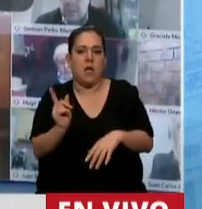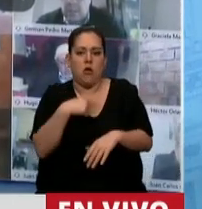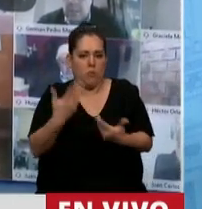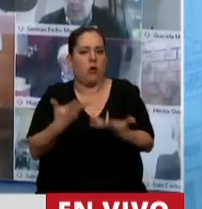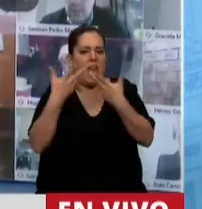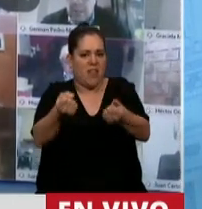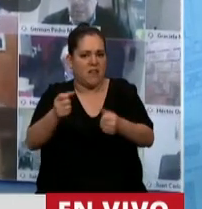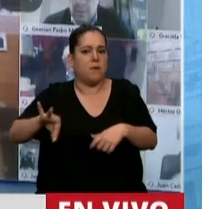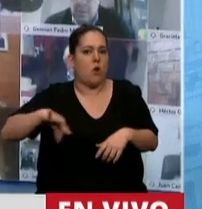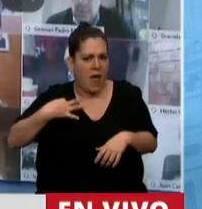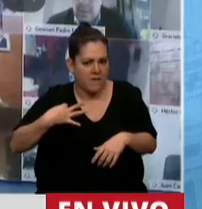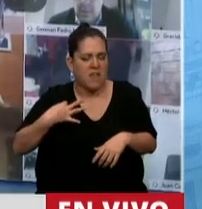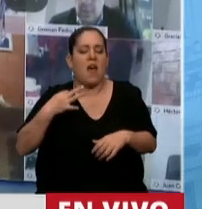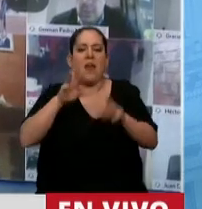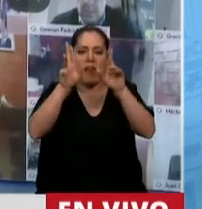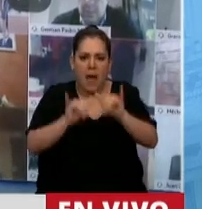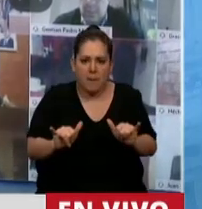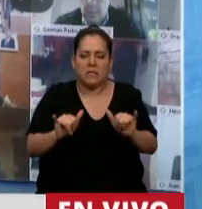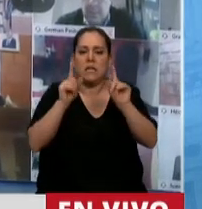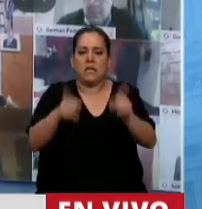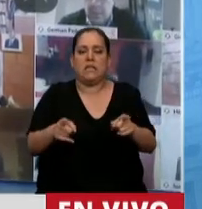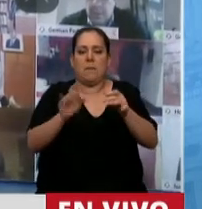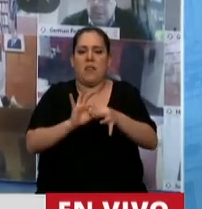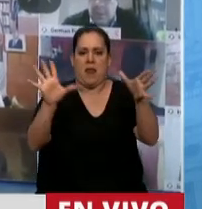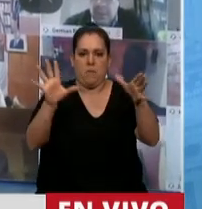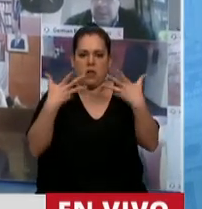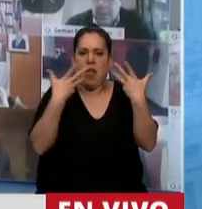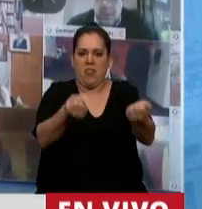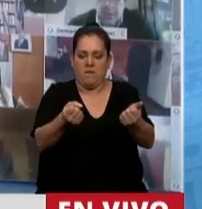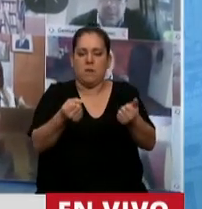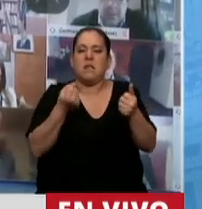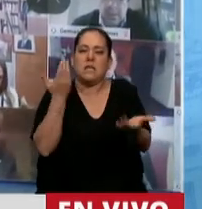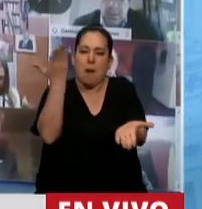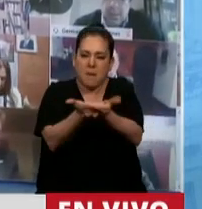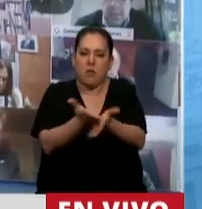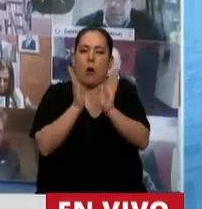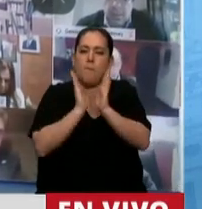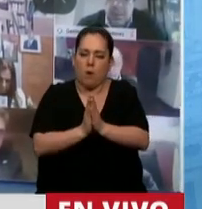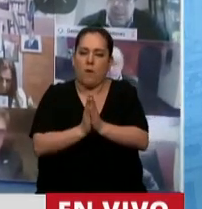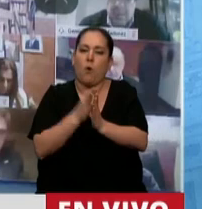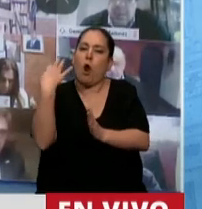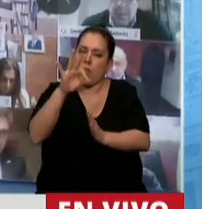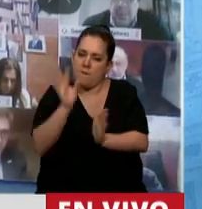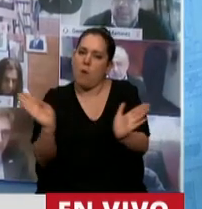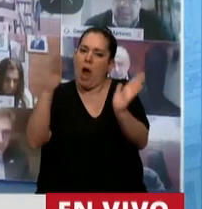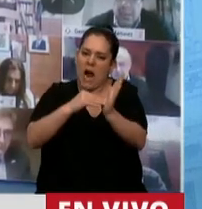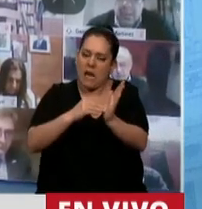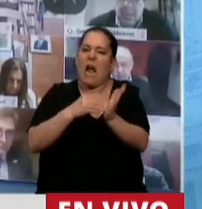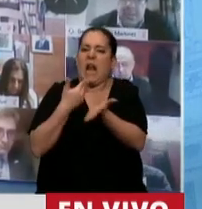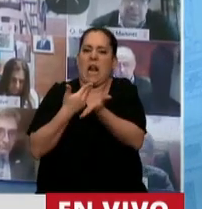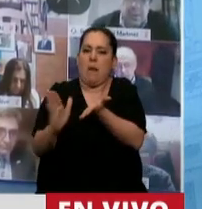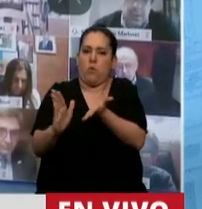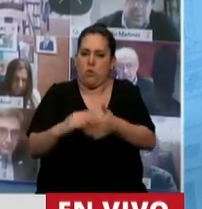defensores de la vida, de la paz y del sistema democrático. Así que pido introducir una declaración de